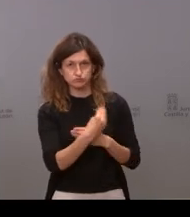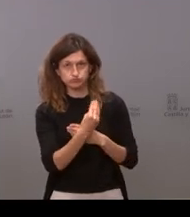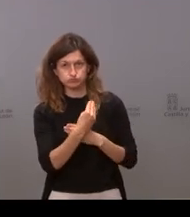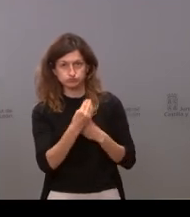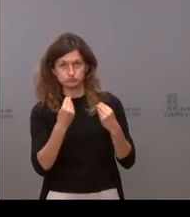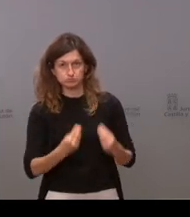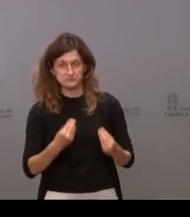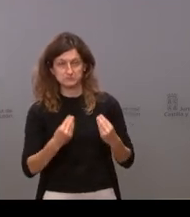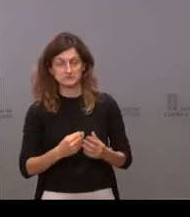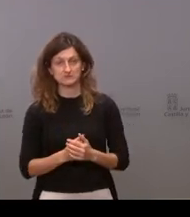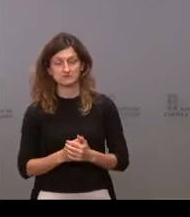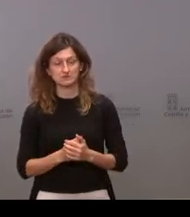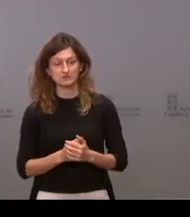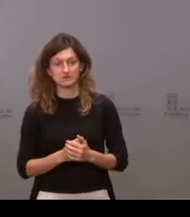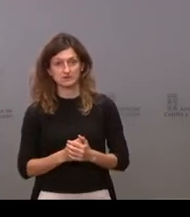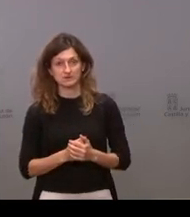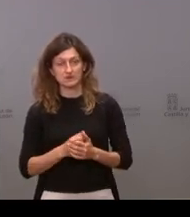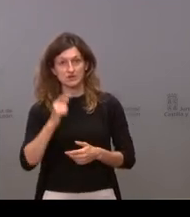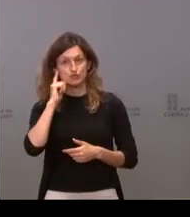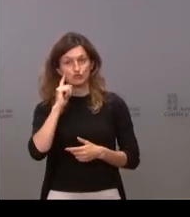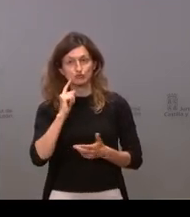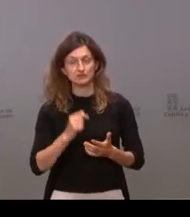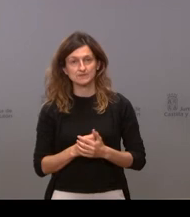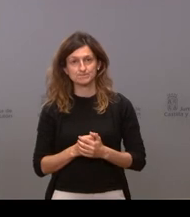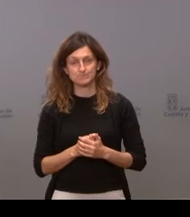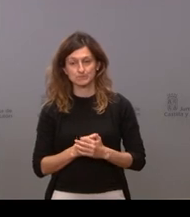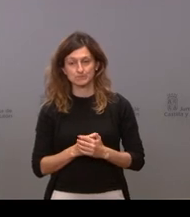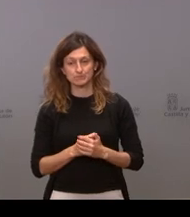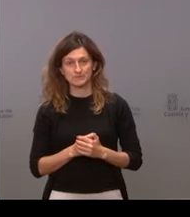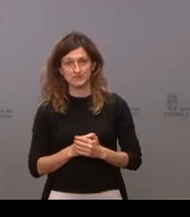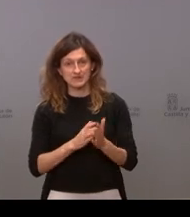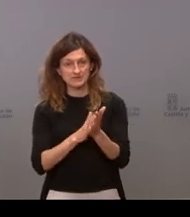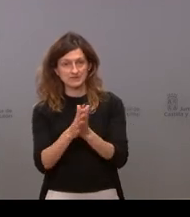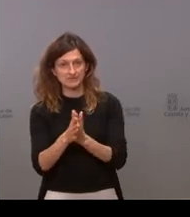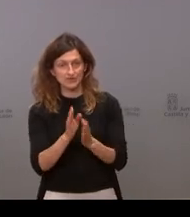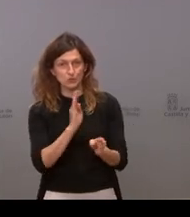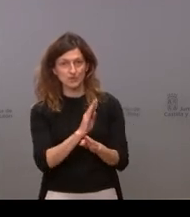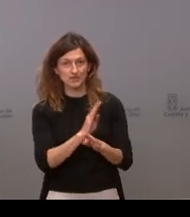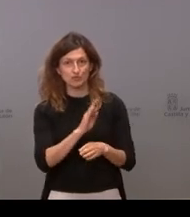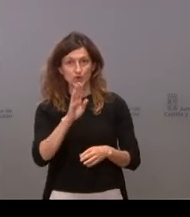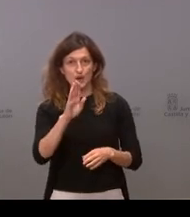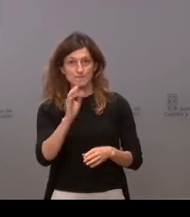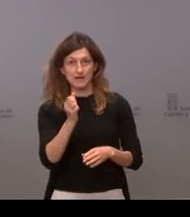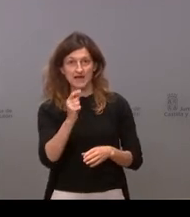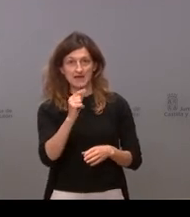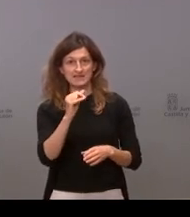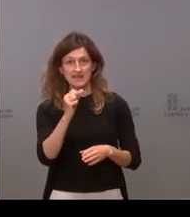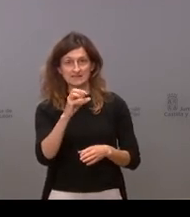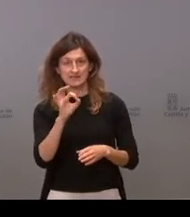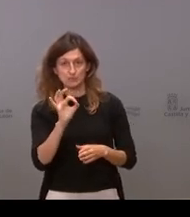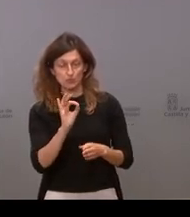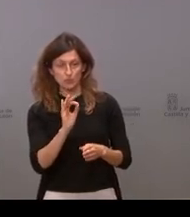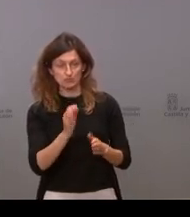esos cuidados paliativos no sé si debemos interpretar que es que con esta ley deben mejorar los cuidados paliativos en general en España